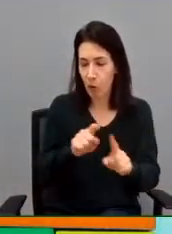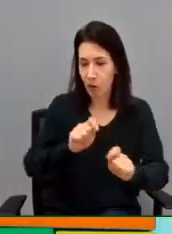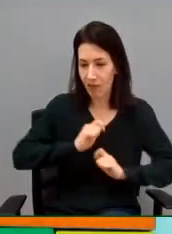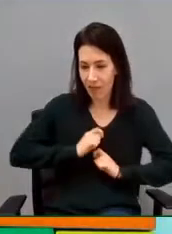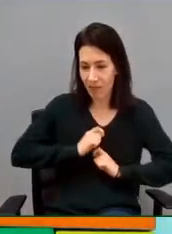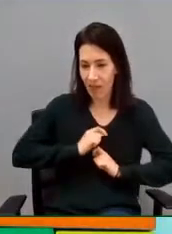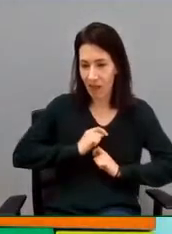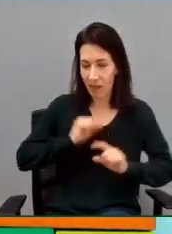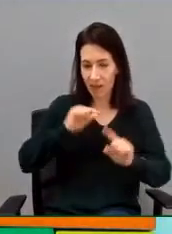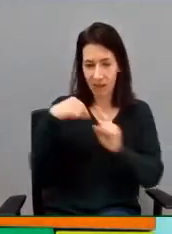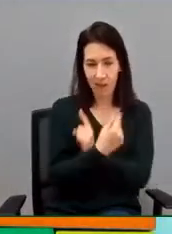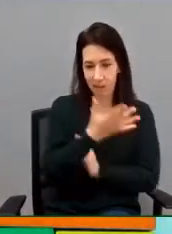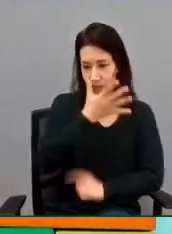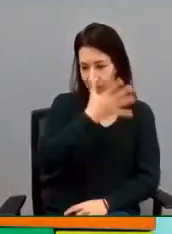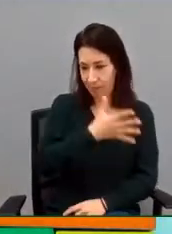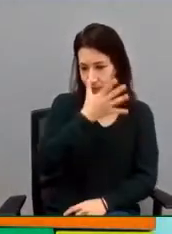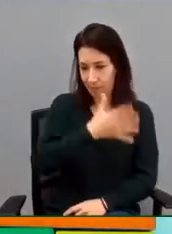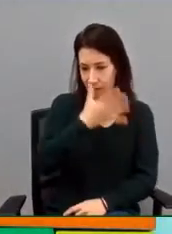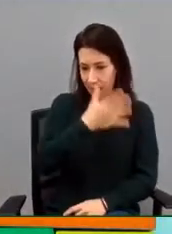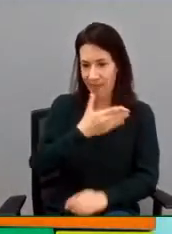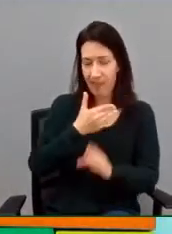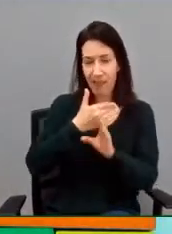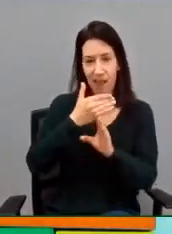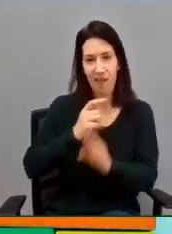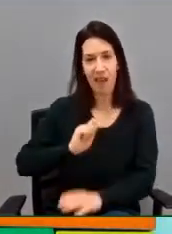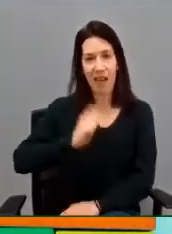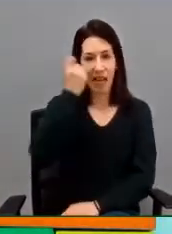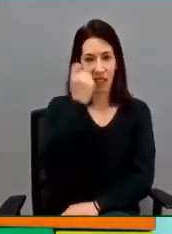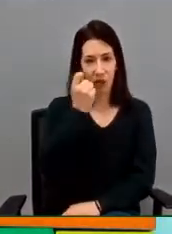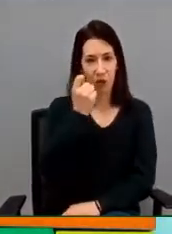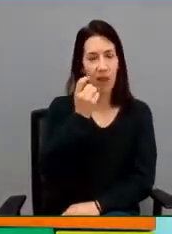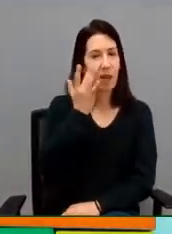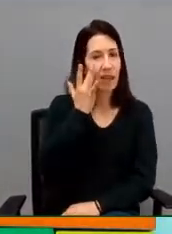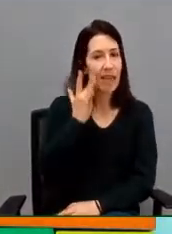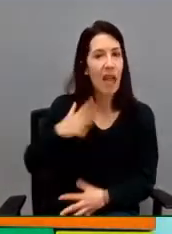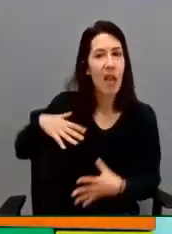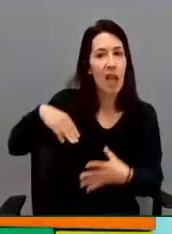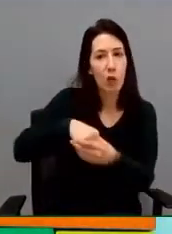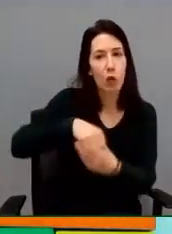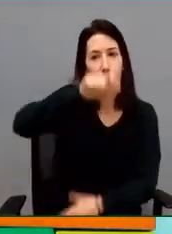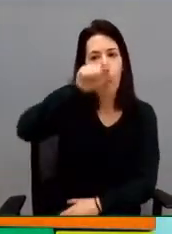definitorio del nivel de éxito de la inclusión de esa persona.